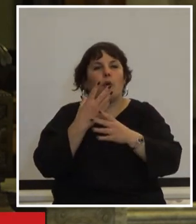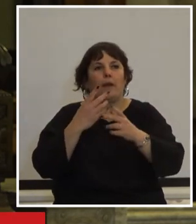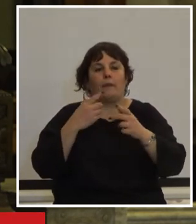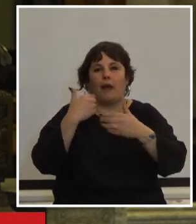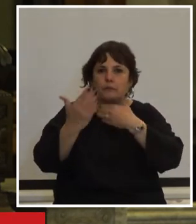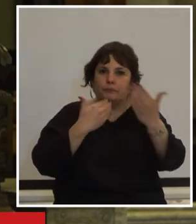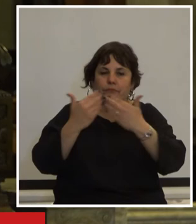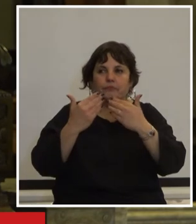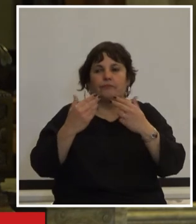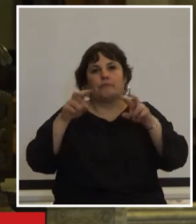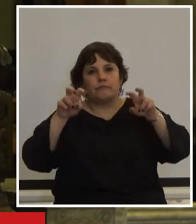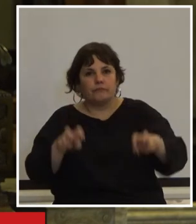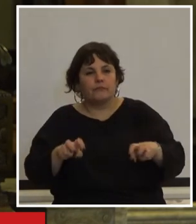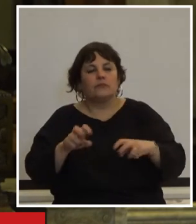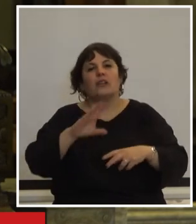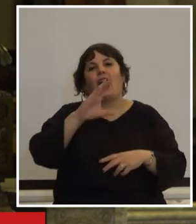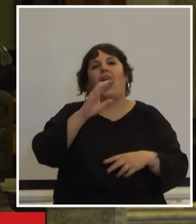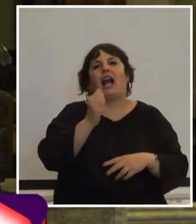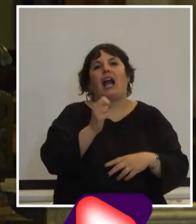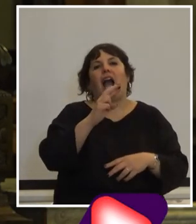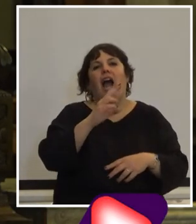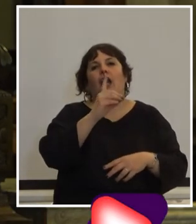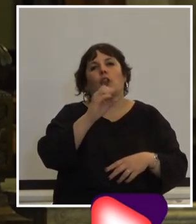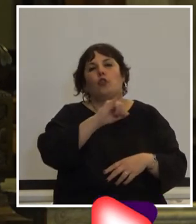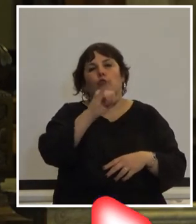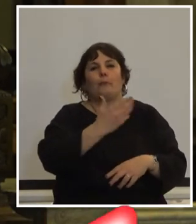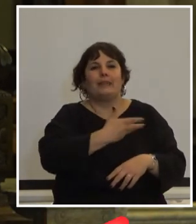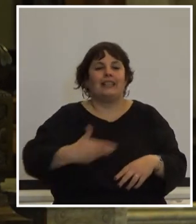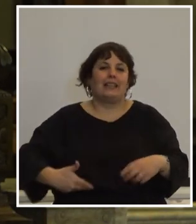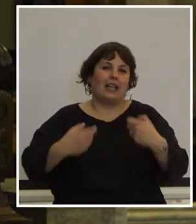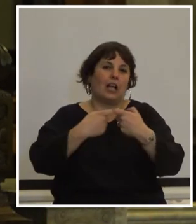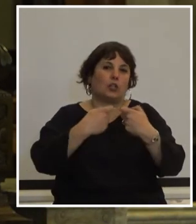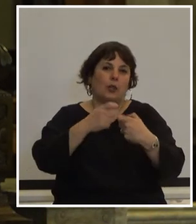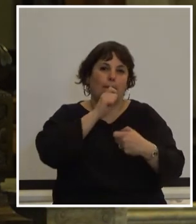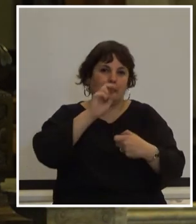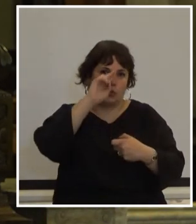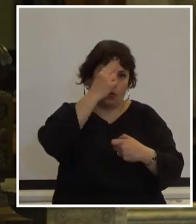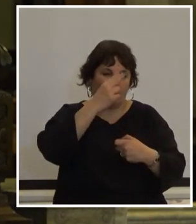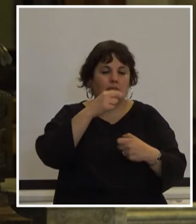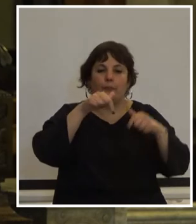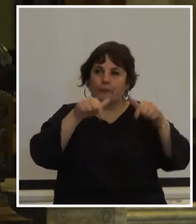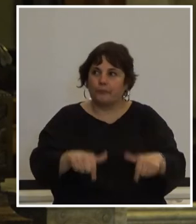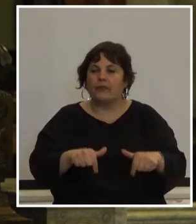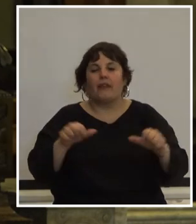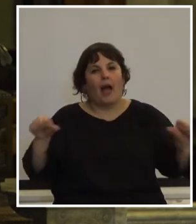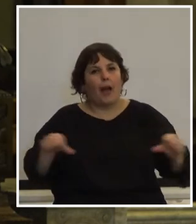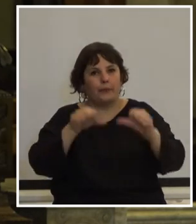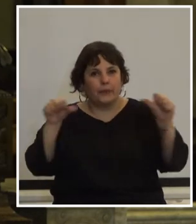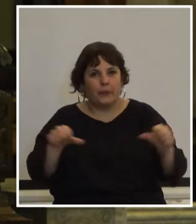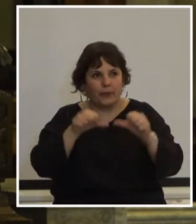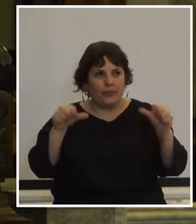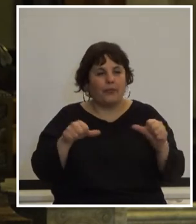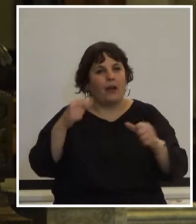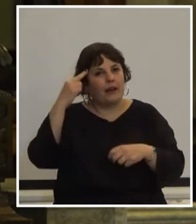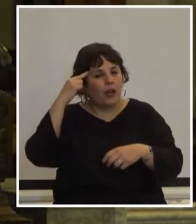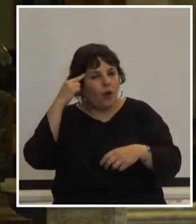conformada por Fabián Cardoso presidente de la asociación de la prensa uruguaya en esta actividad que estamos